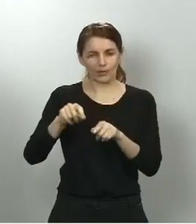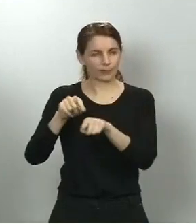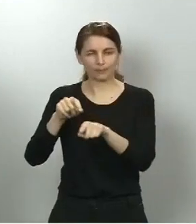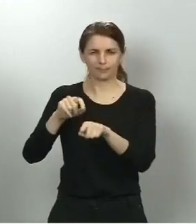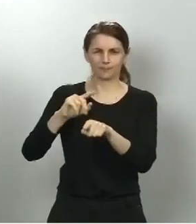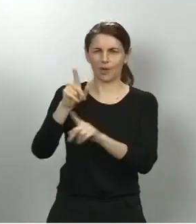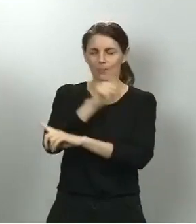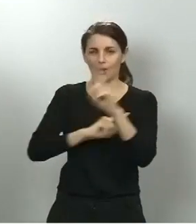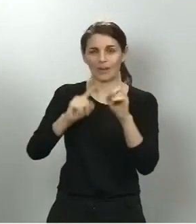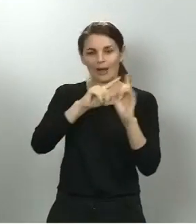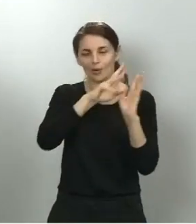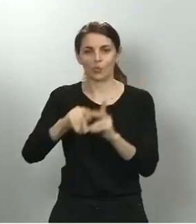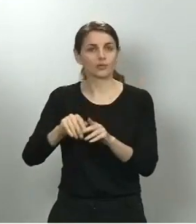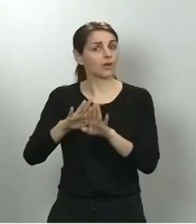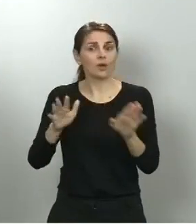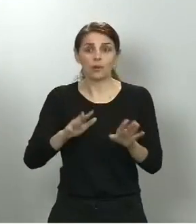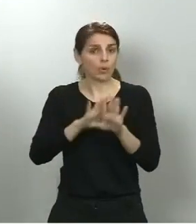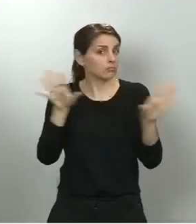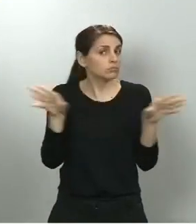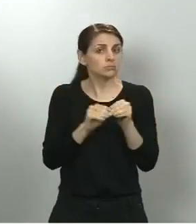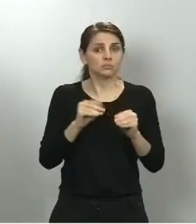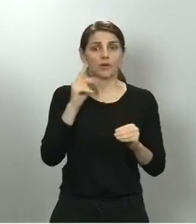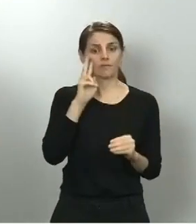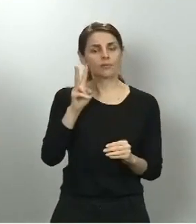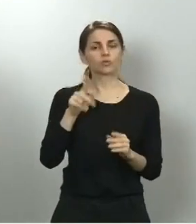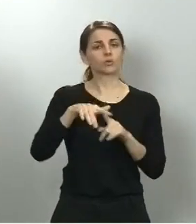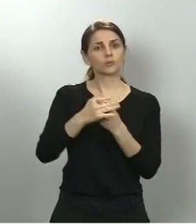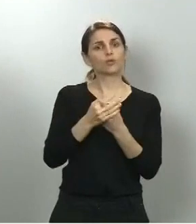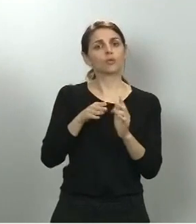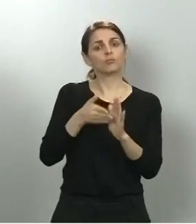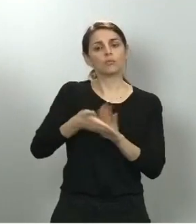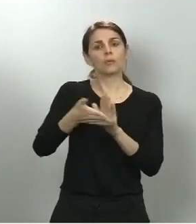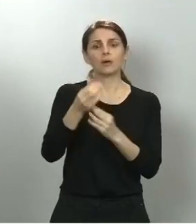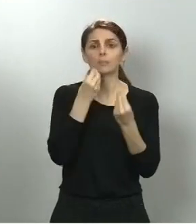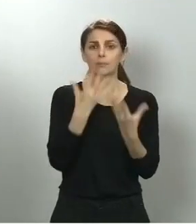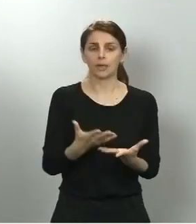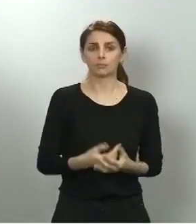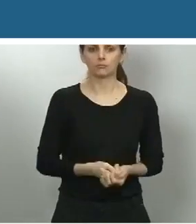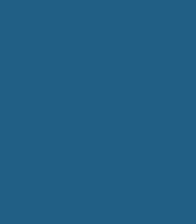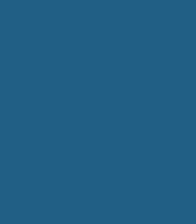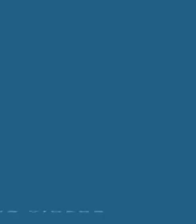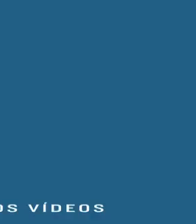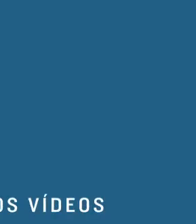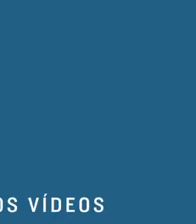en todo caso las tendencias que estamos observando son muy, muy favorables en la línea de lo que esperaríamos en este momento de la transmisión.